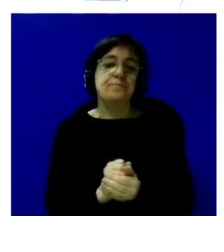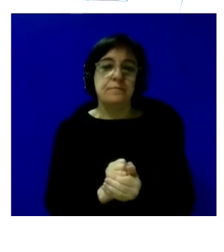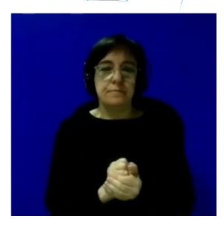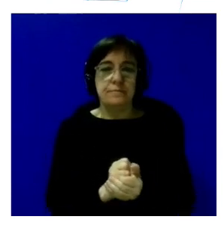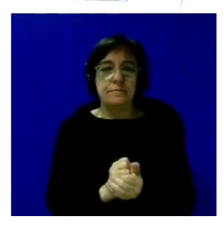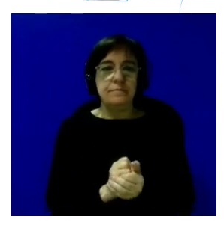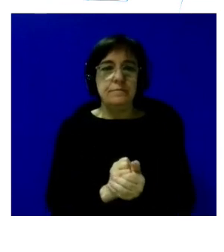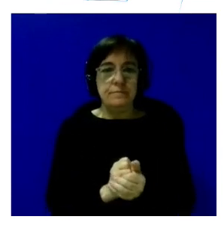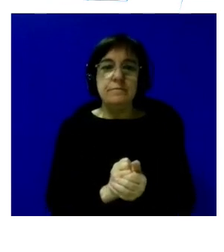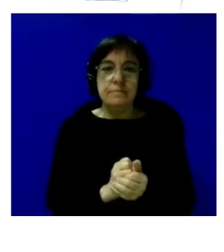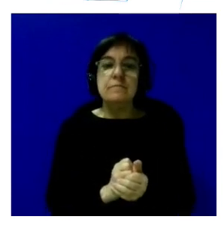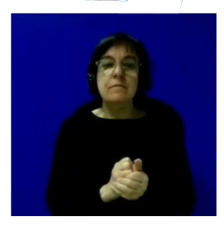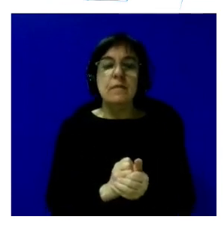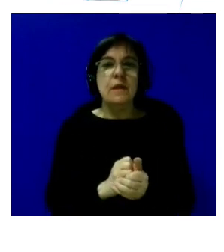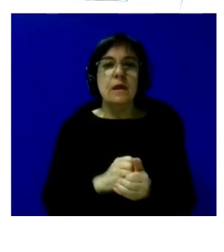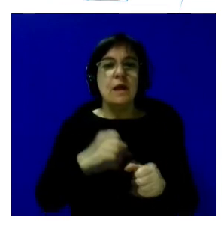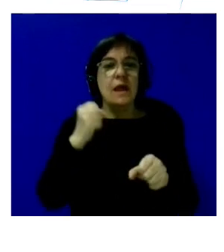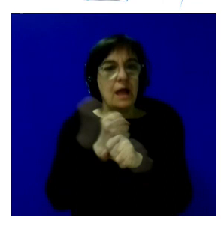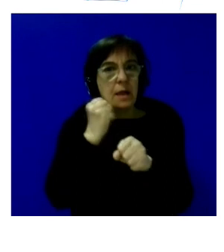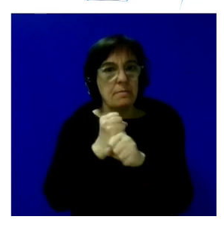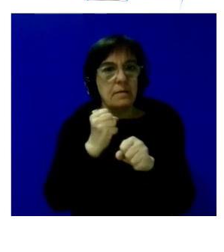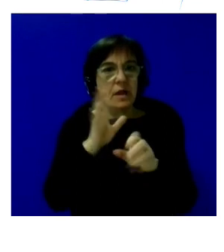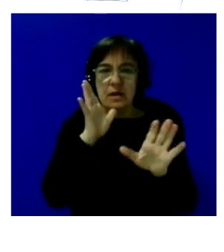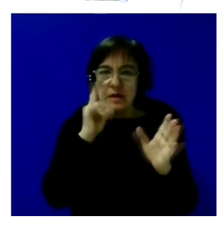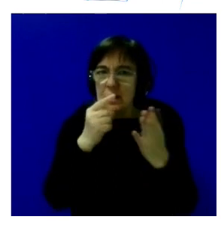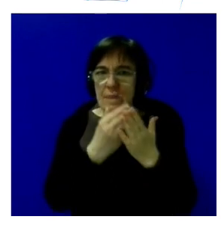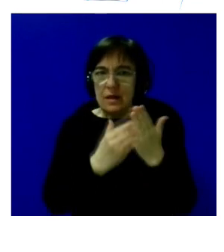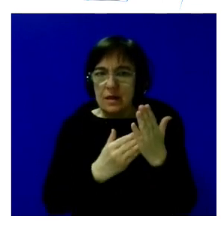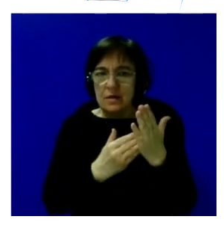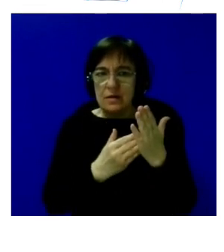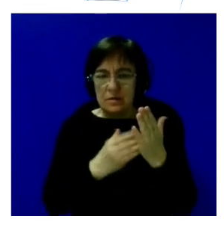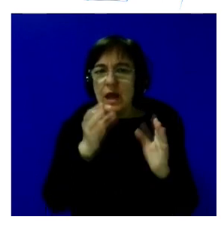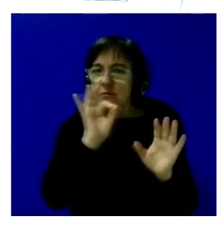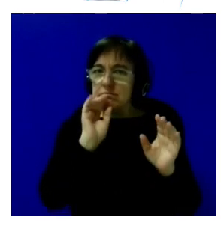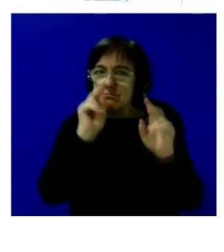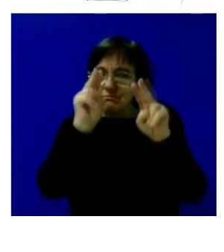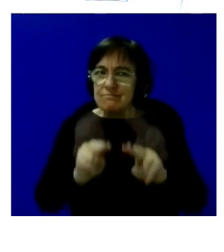en empleo protegido sí estoy en la en la adecuada ¿no?